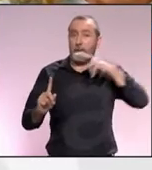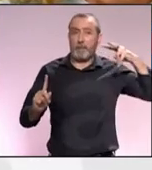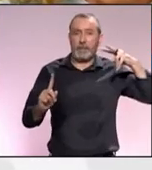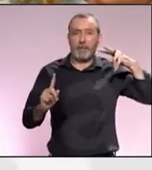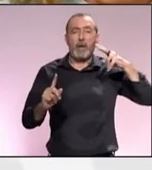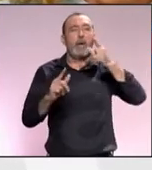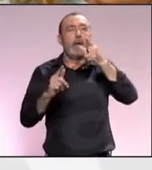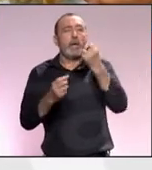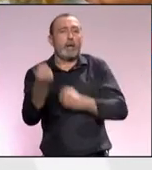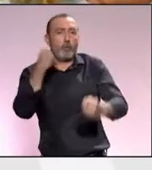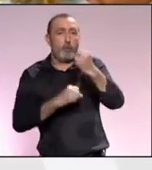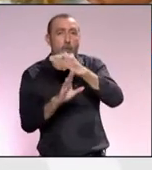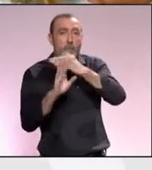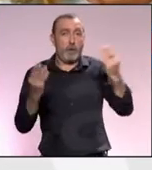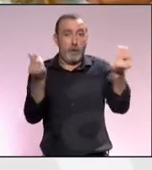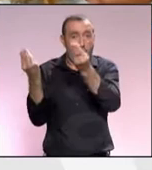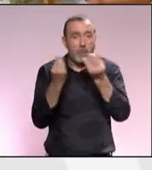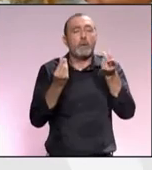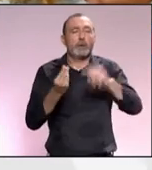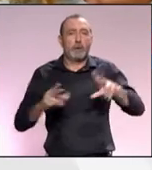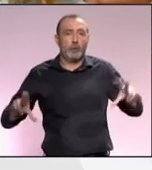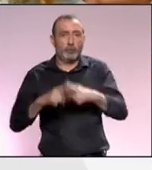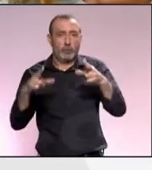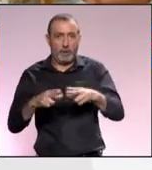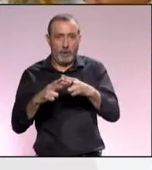perspectiva económica medioambiental y social.